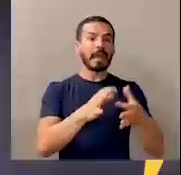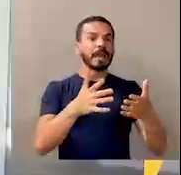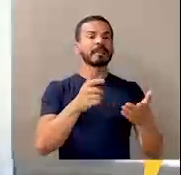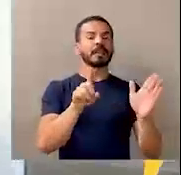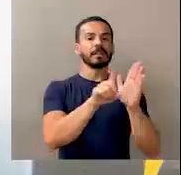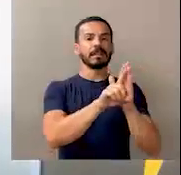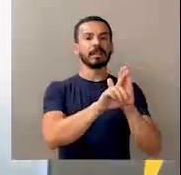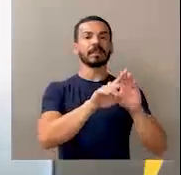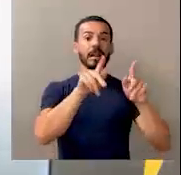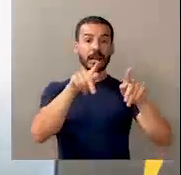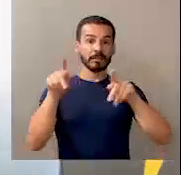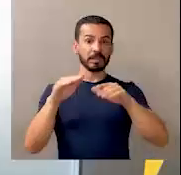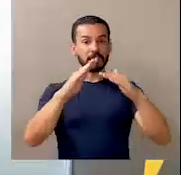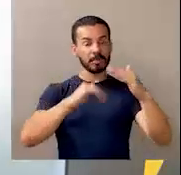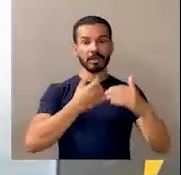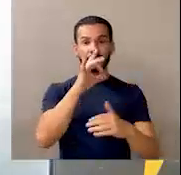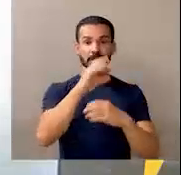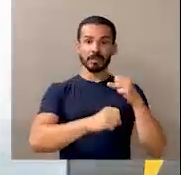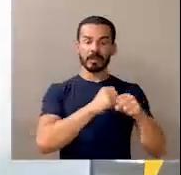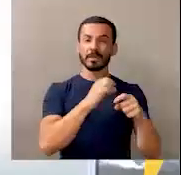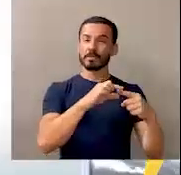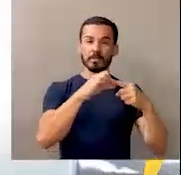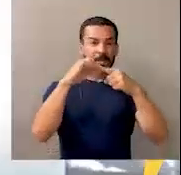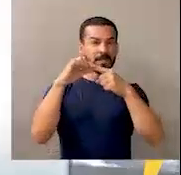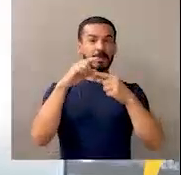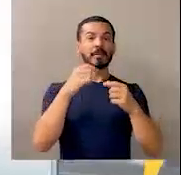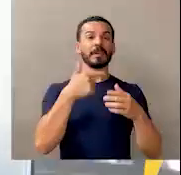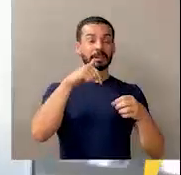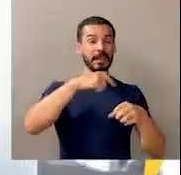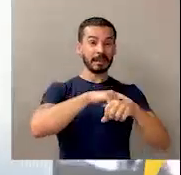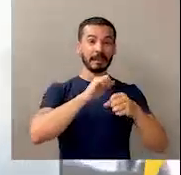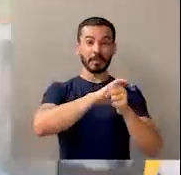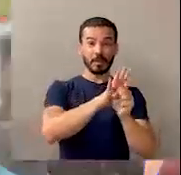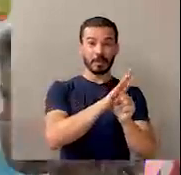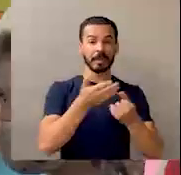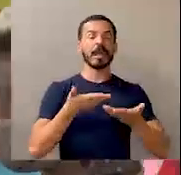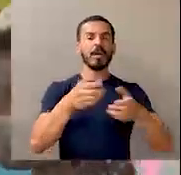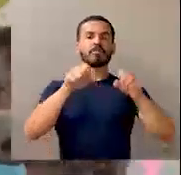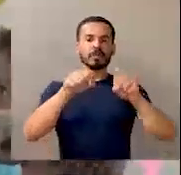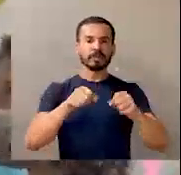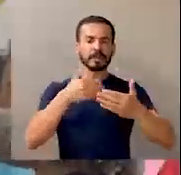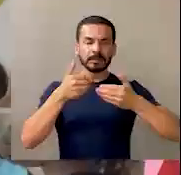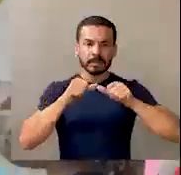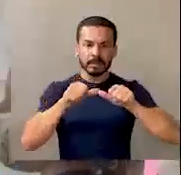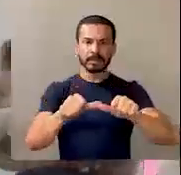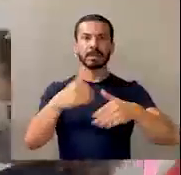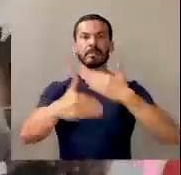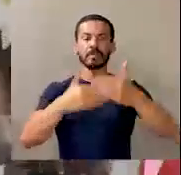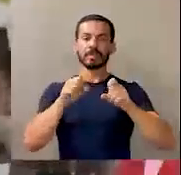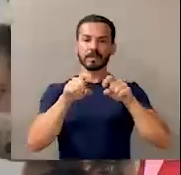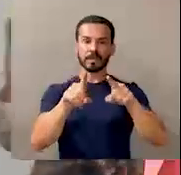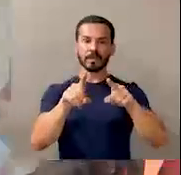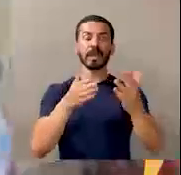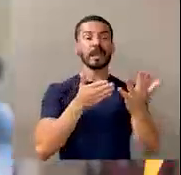garantía de los derechos a las personas menores de edad, principalmente durante la pandemia, garantizando la continuidad del proceso